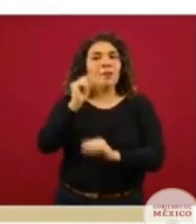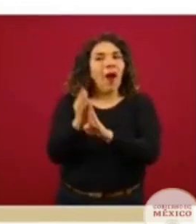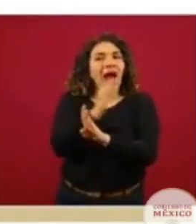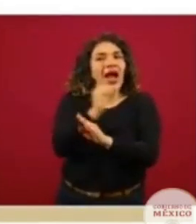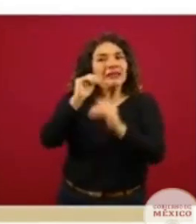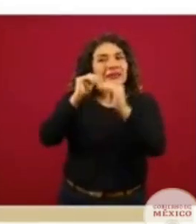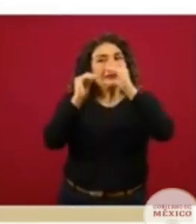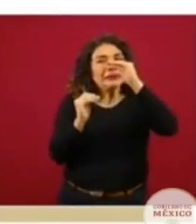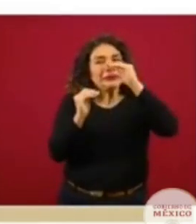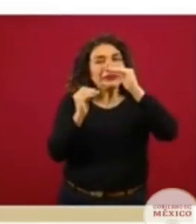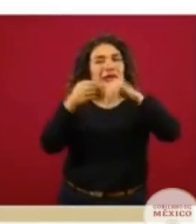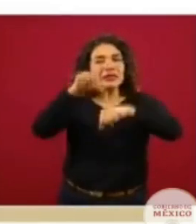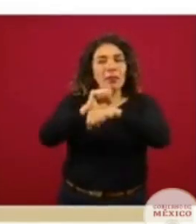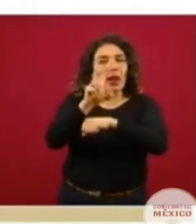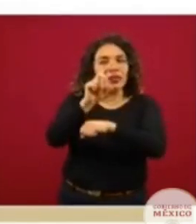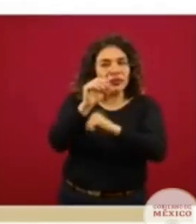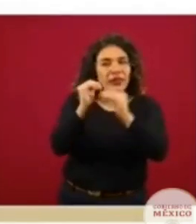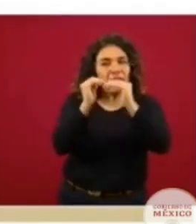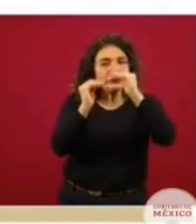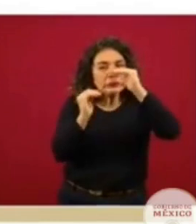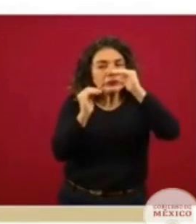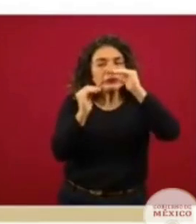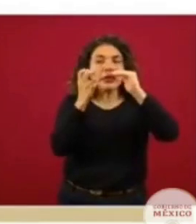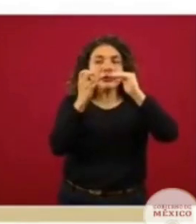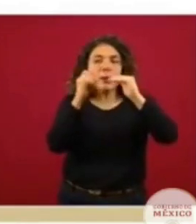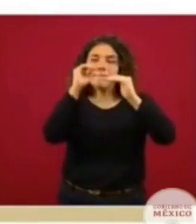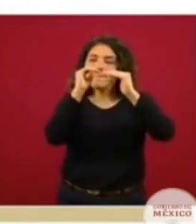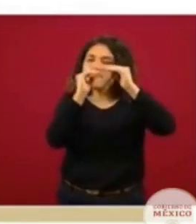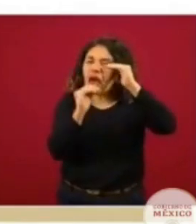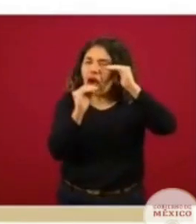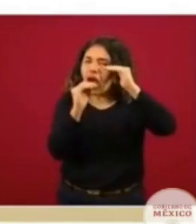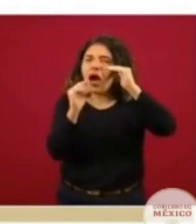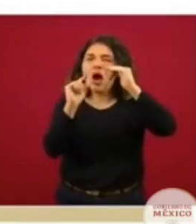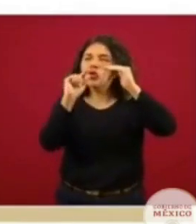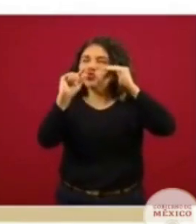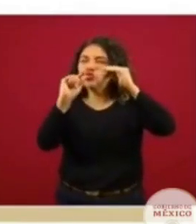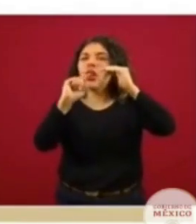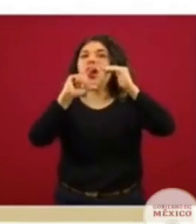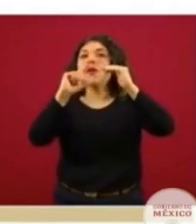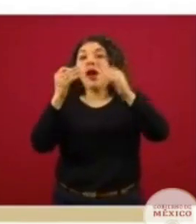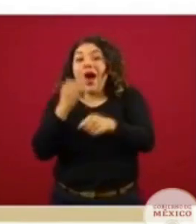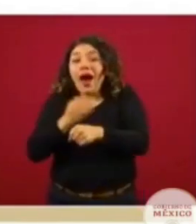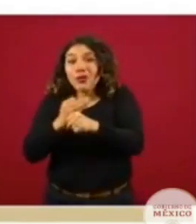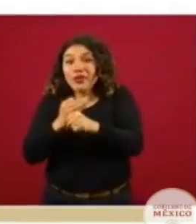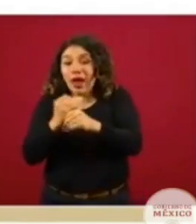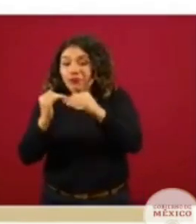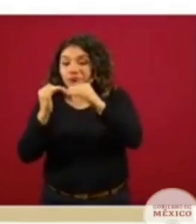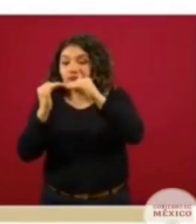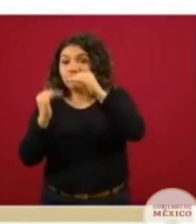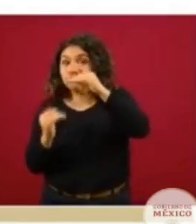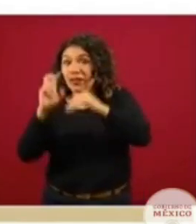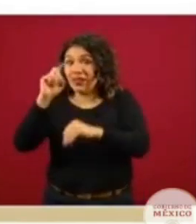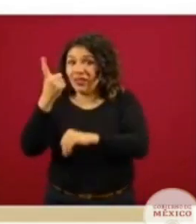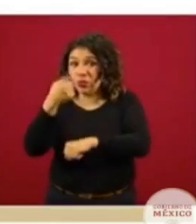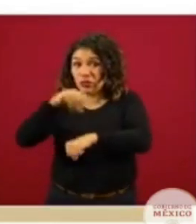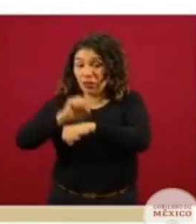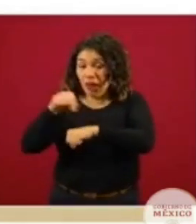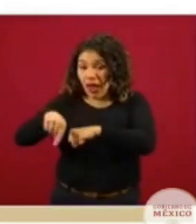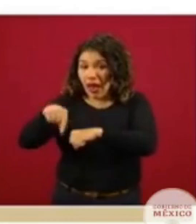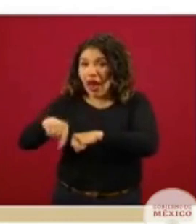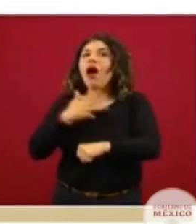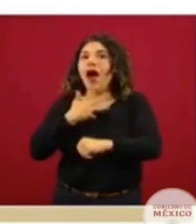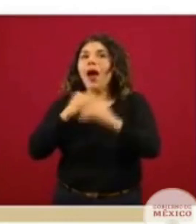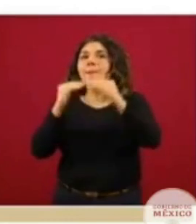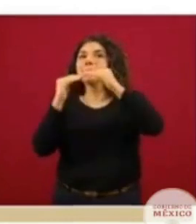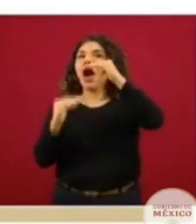previa en la semana 30, digamos fue una reducción todavía menor. Sin embargo, en la semana 31 tenemos ya